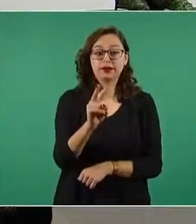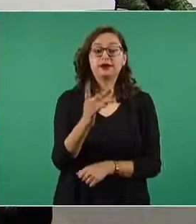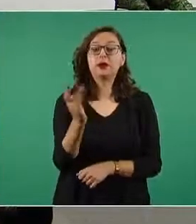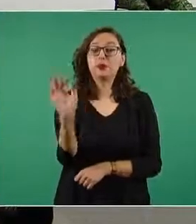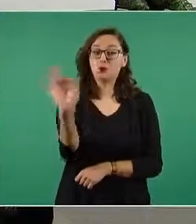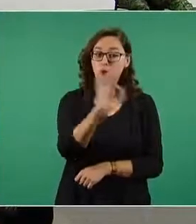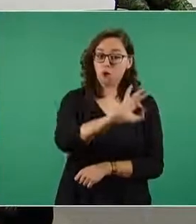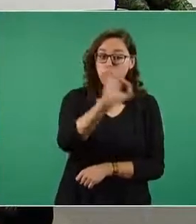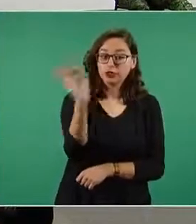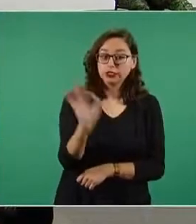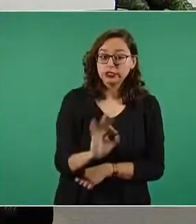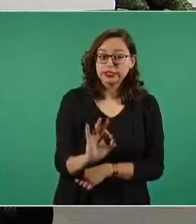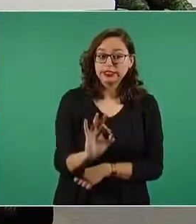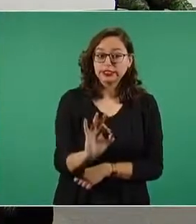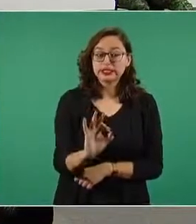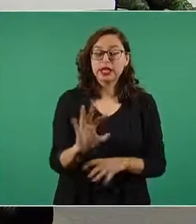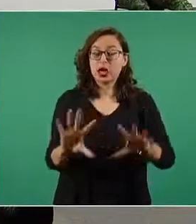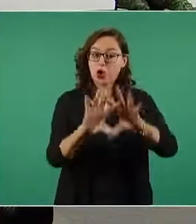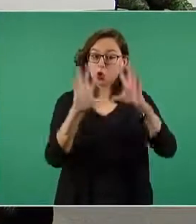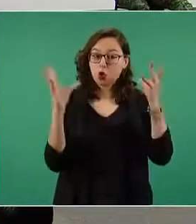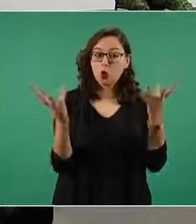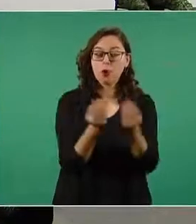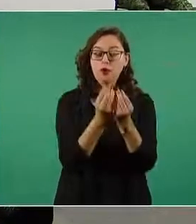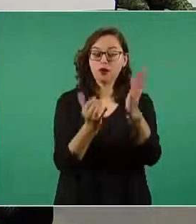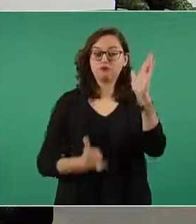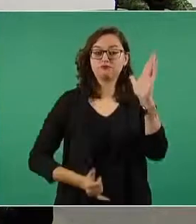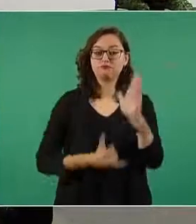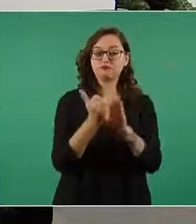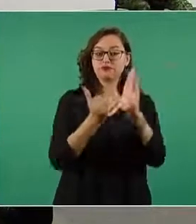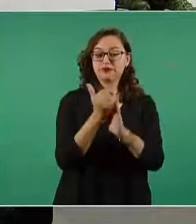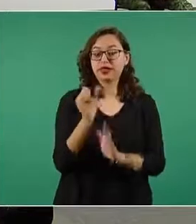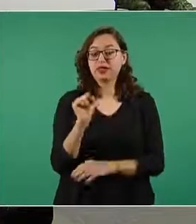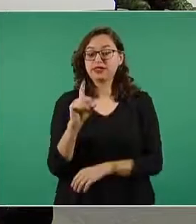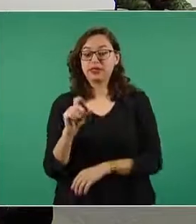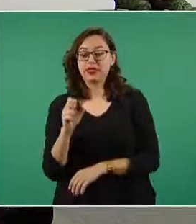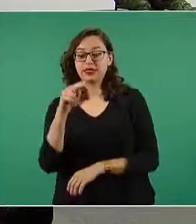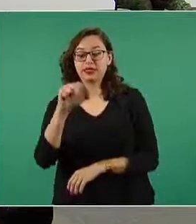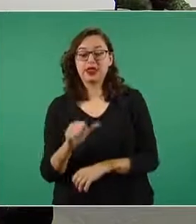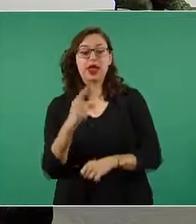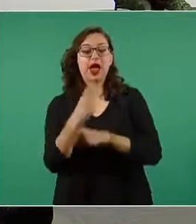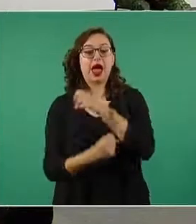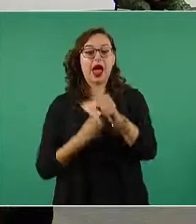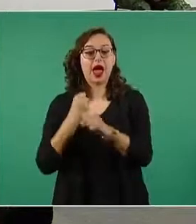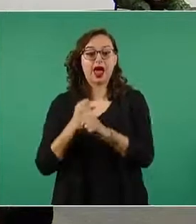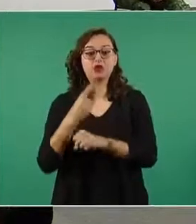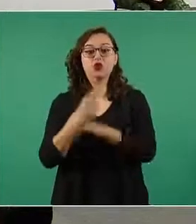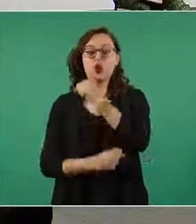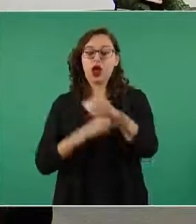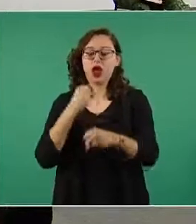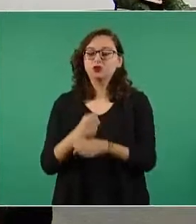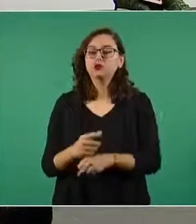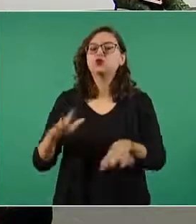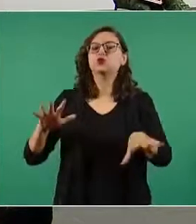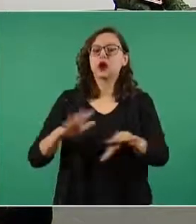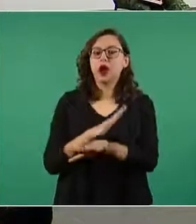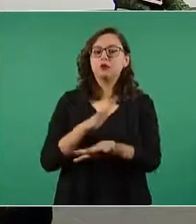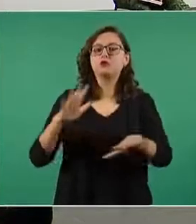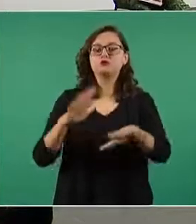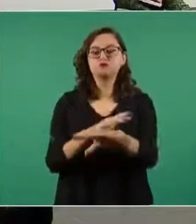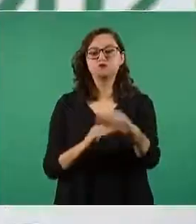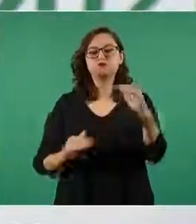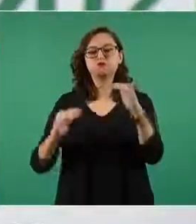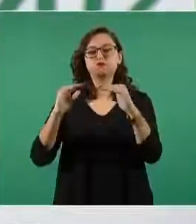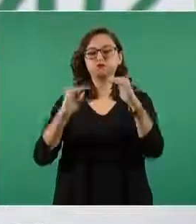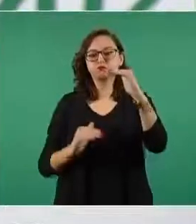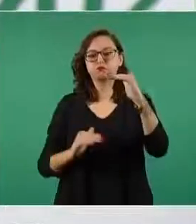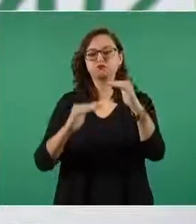con que se aplica a toda la industria de construcción la Sedena cada año tiene un ajuste que nos mantiene siempre